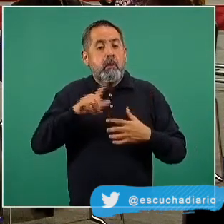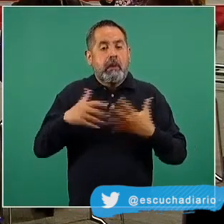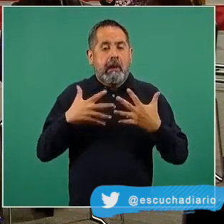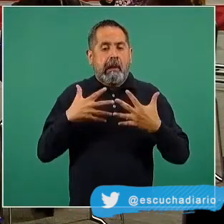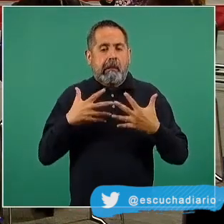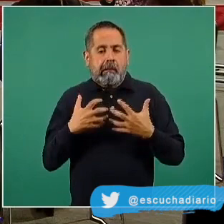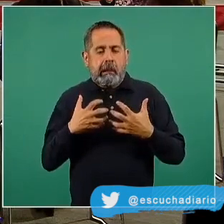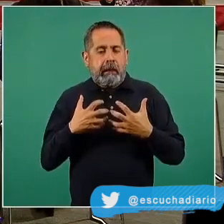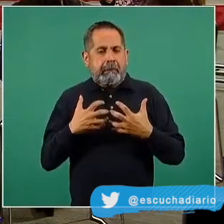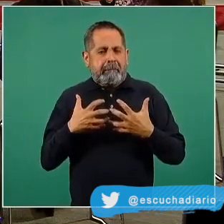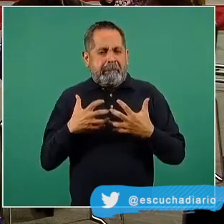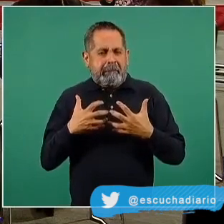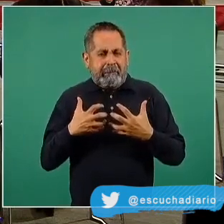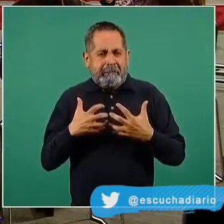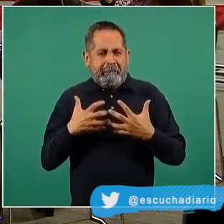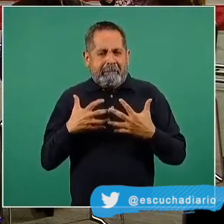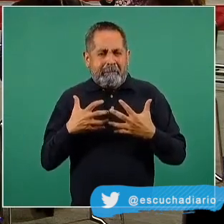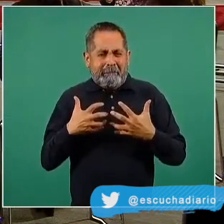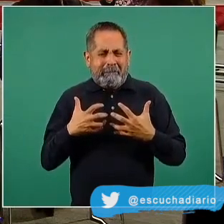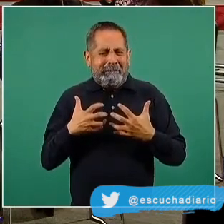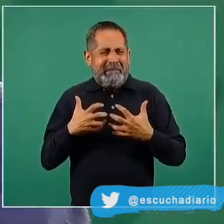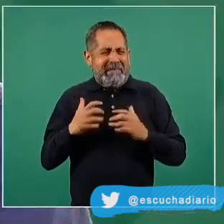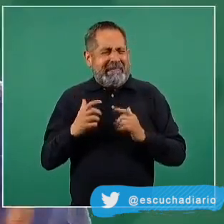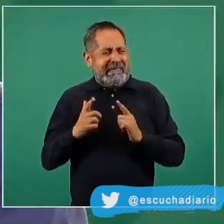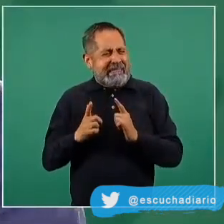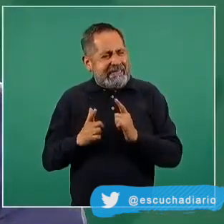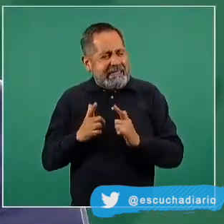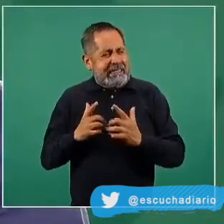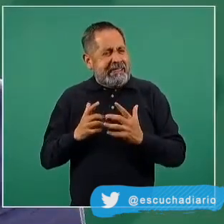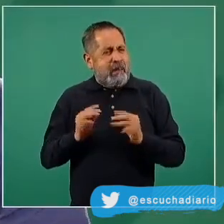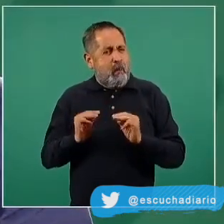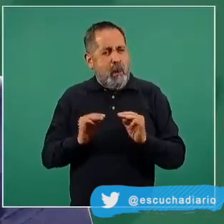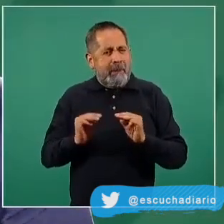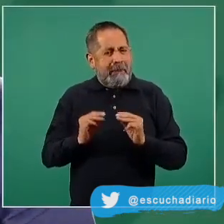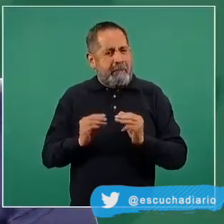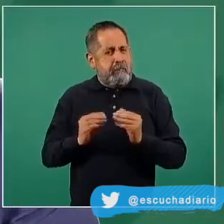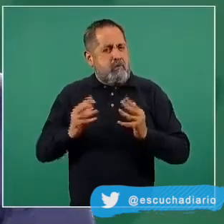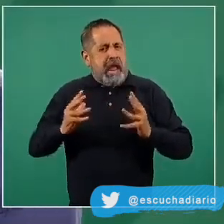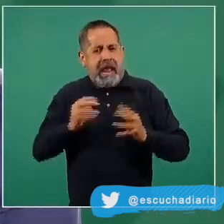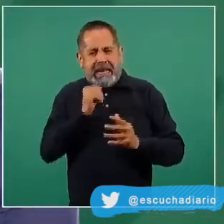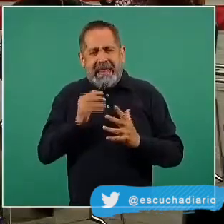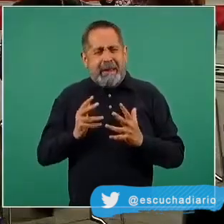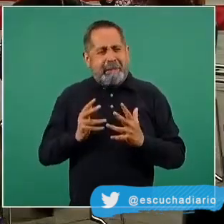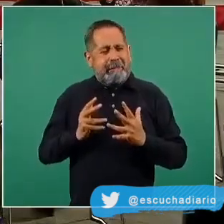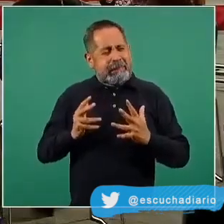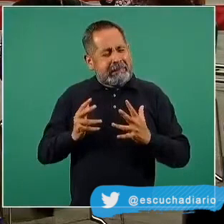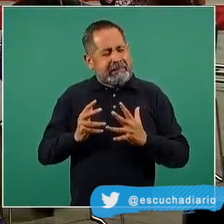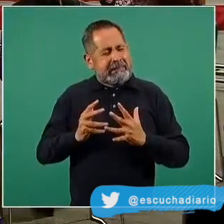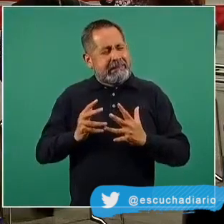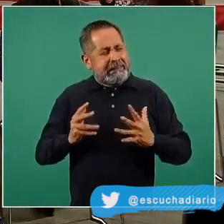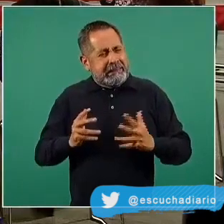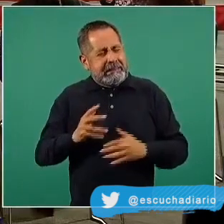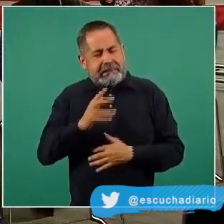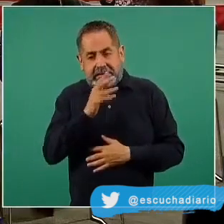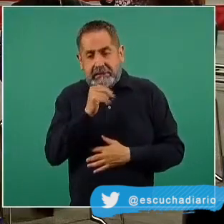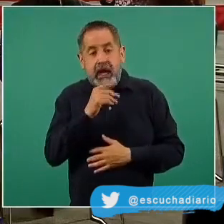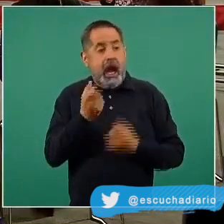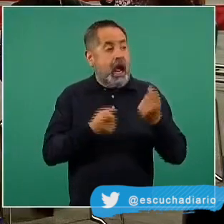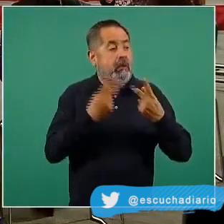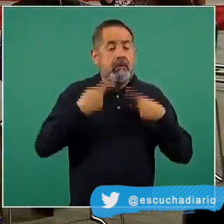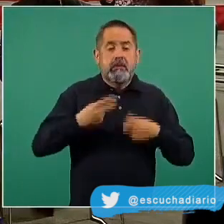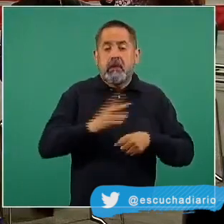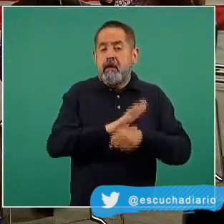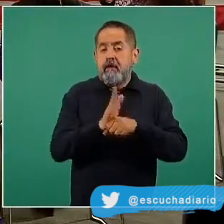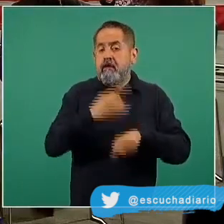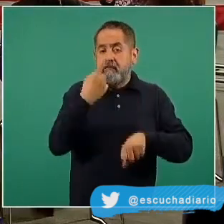disminuye esa capacidad de movilidad. Y entonces hay personas que todavía, incluso semanas o meses después de haber